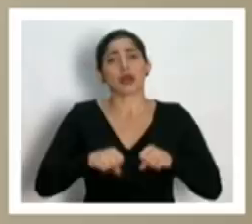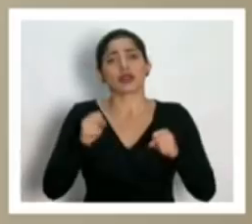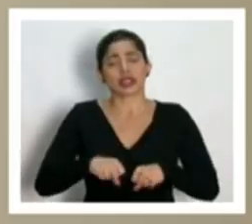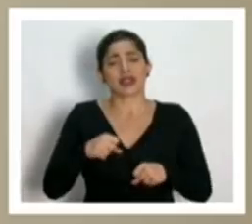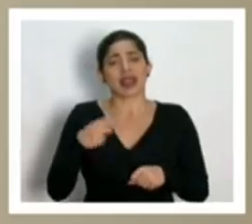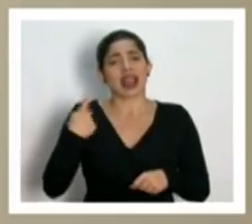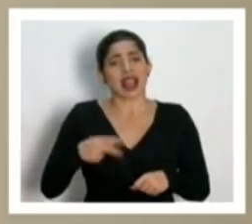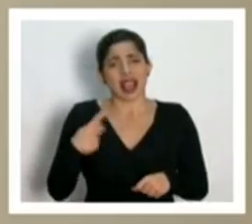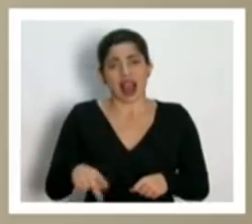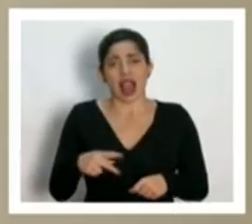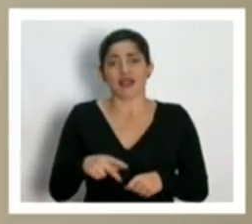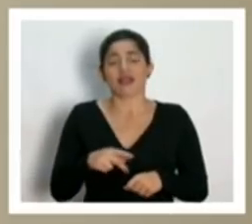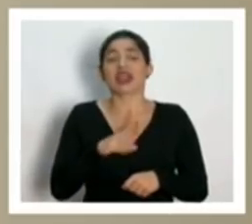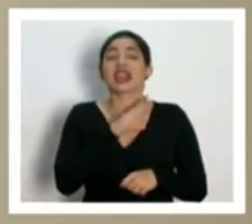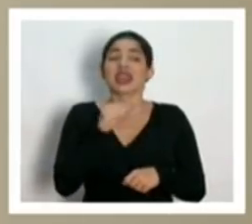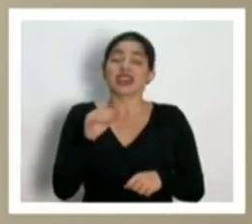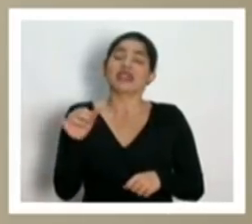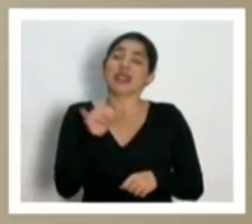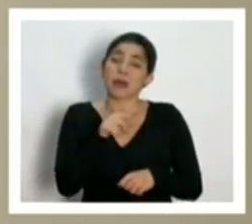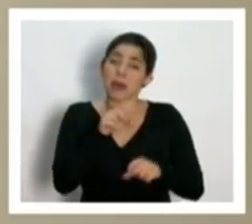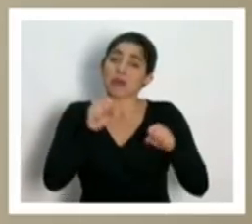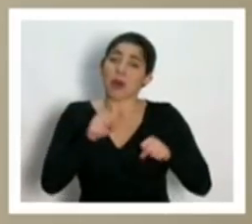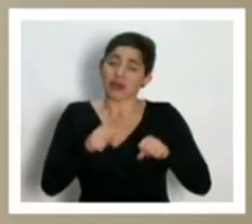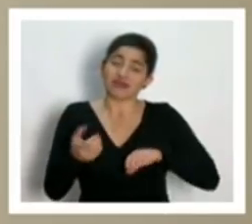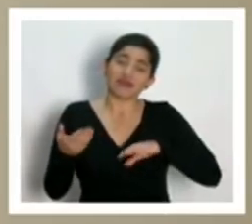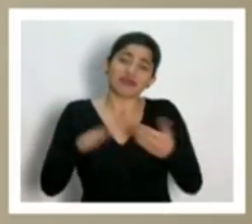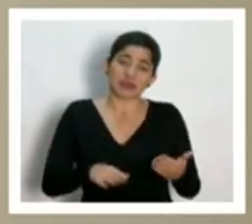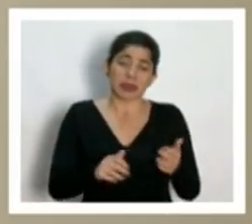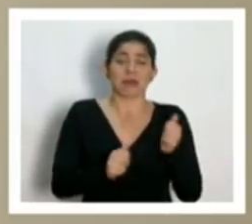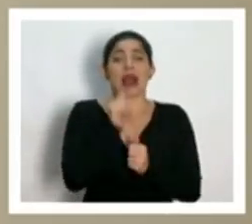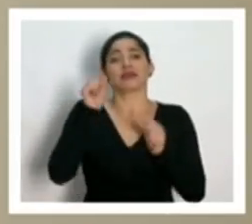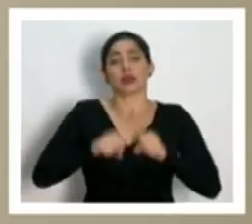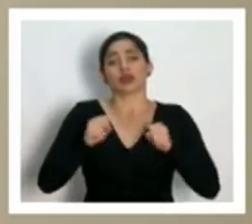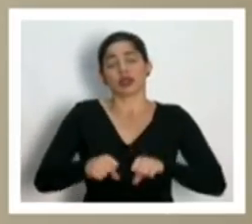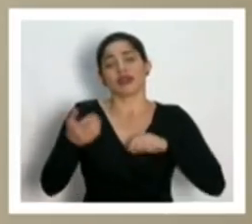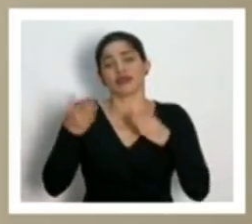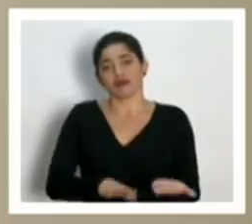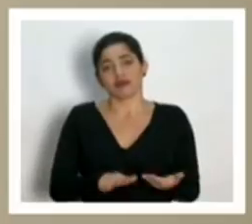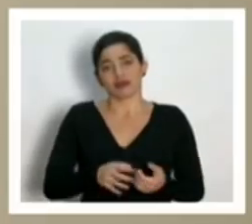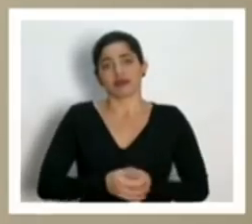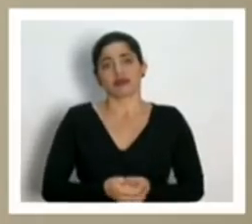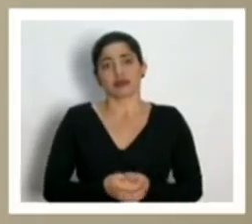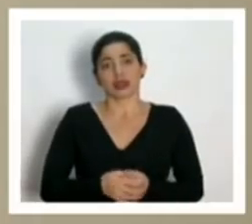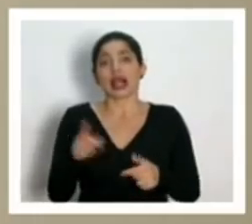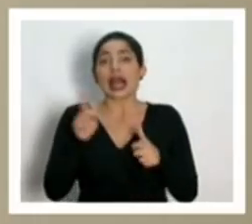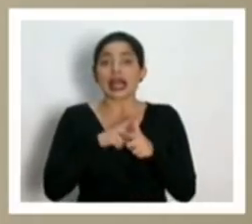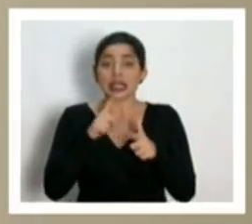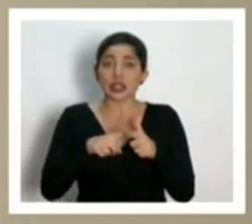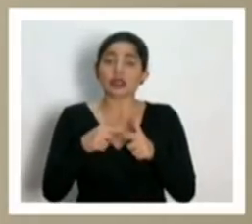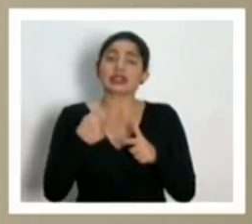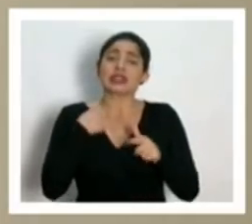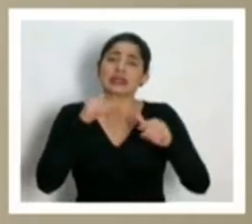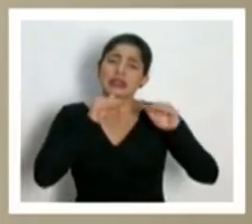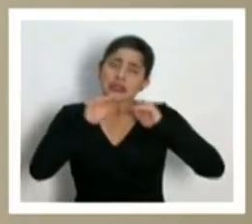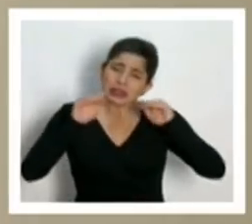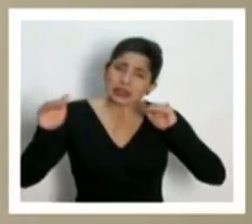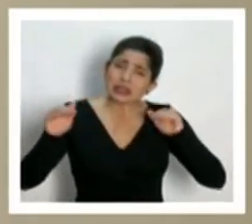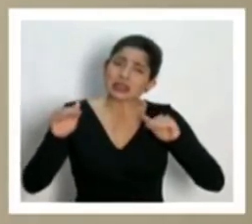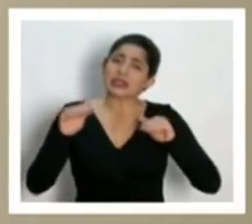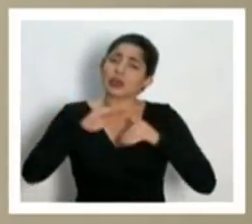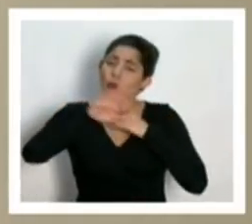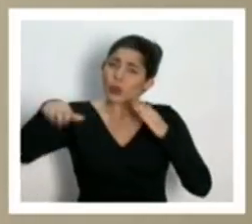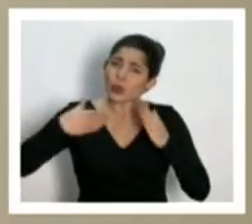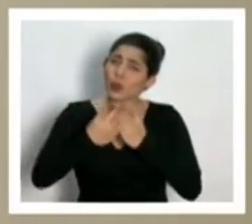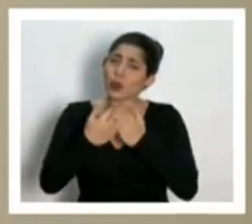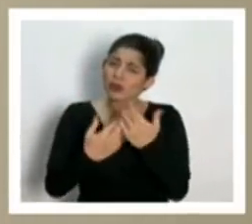y que lamentablemente también pueden fallecer con más posibilidades así que el llamado obviamente a que seamos